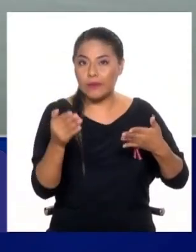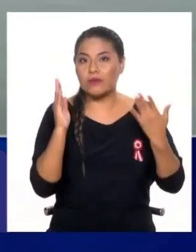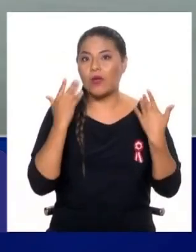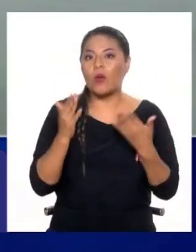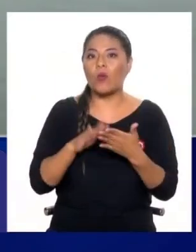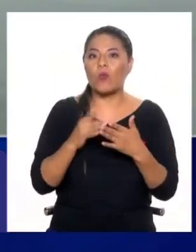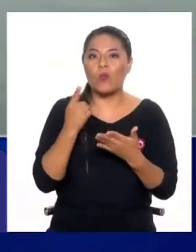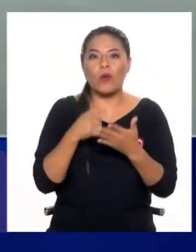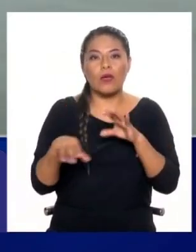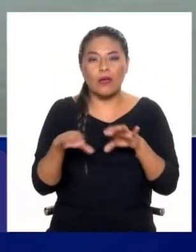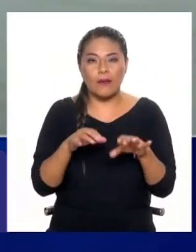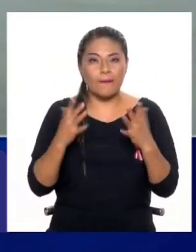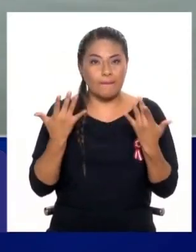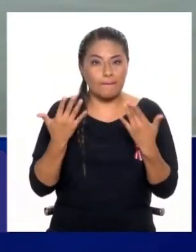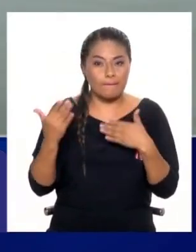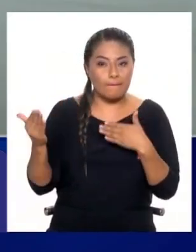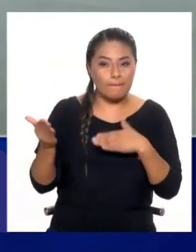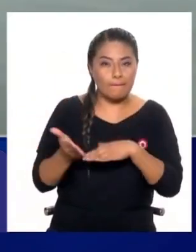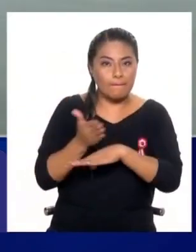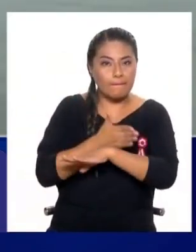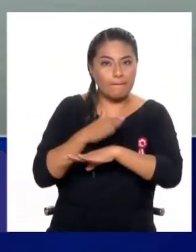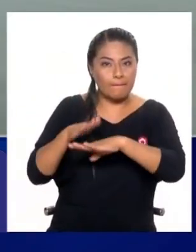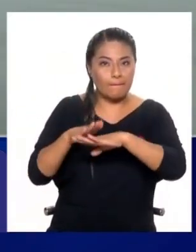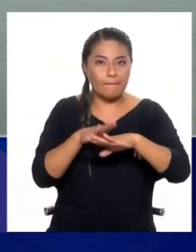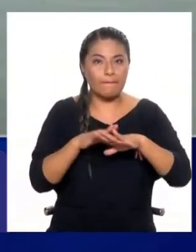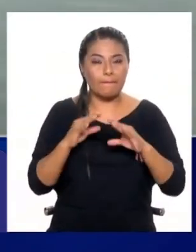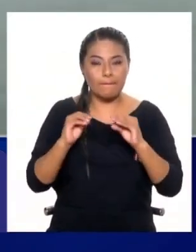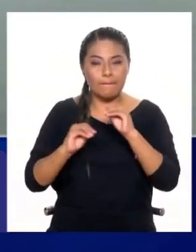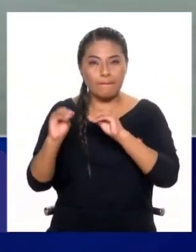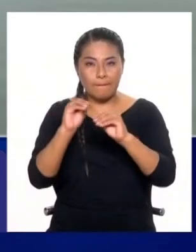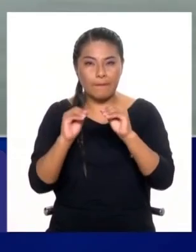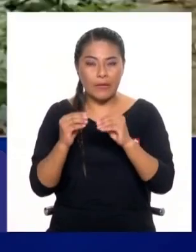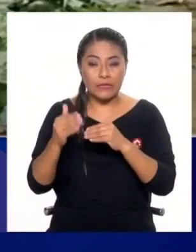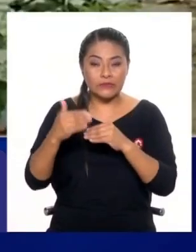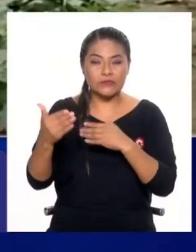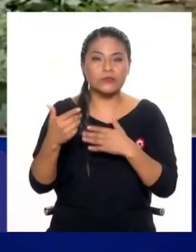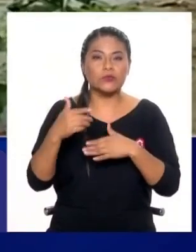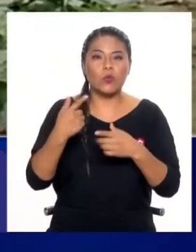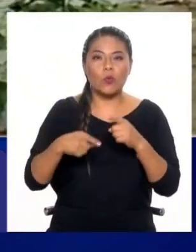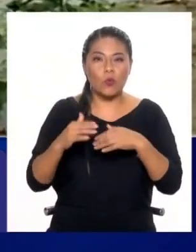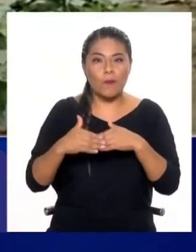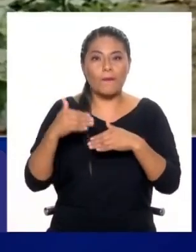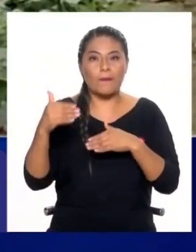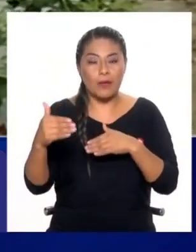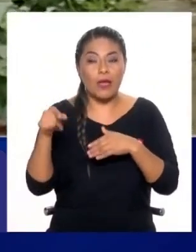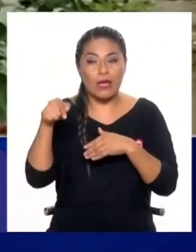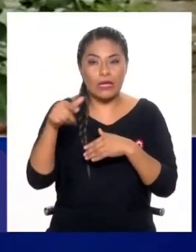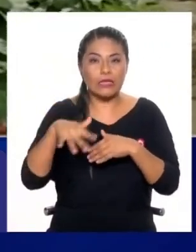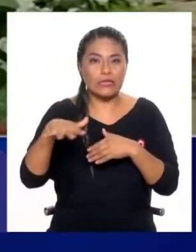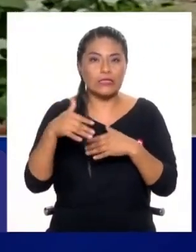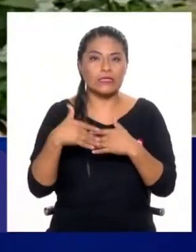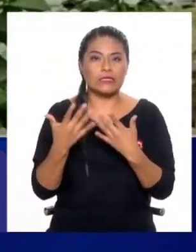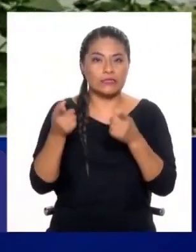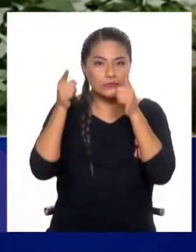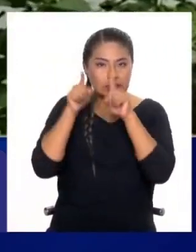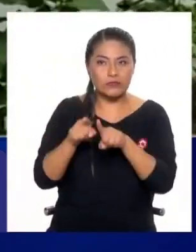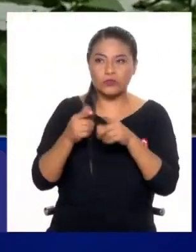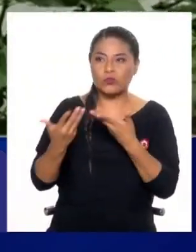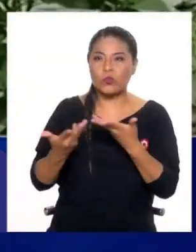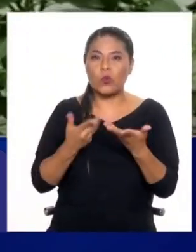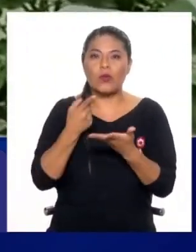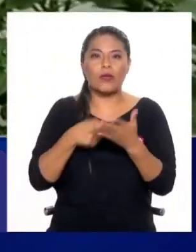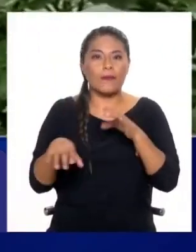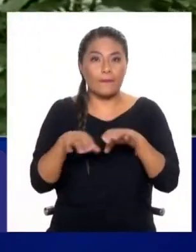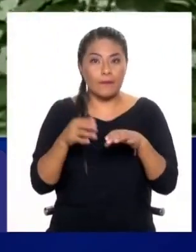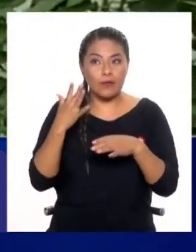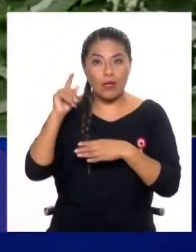obviamente no vamos a hacer grandes obras de prevención, pero sí de mitigación de los efectos. En esa parte viene la decisión o la intervención de